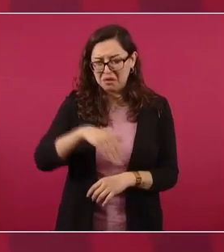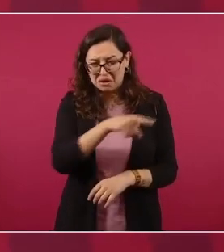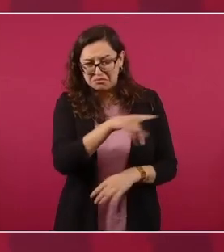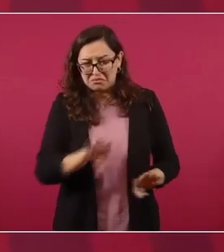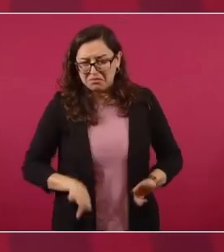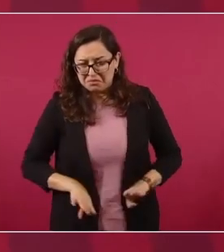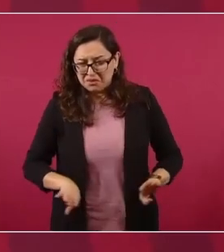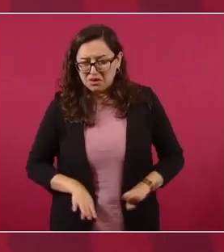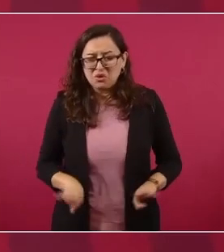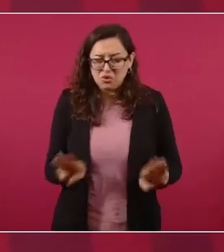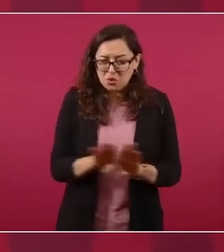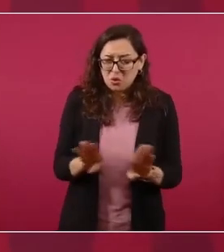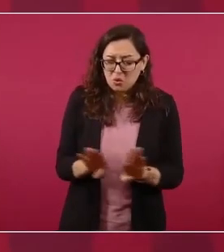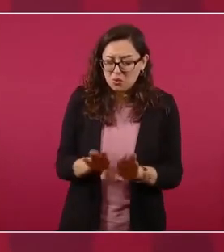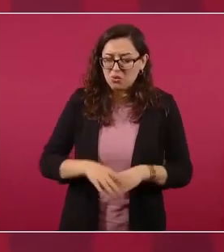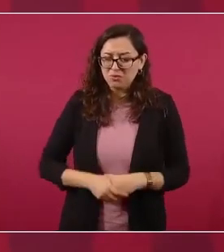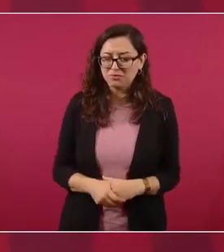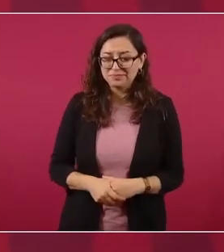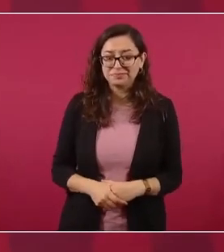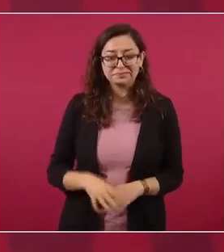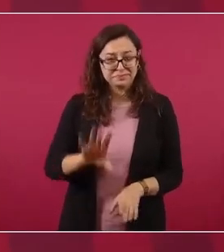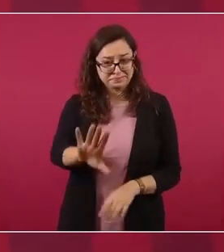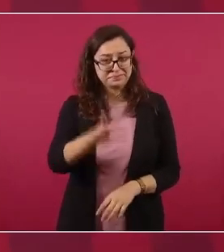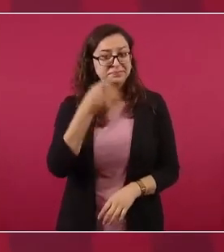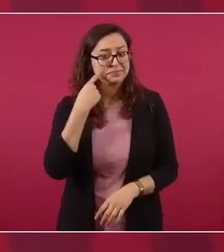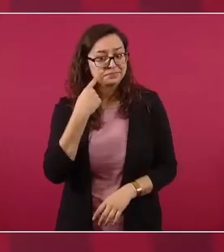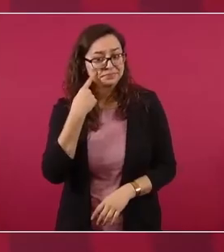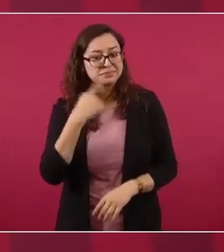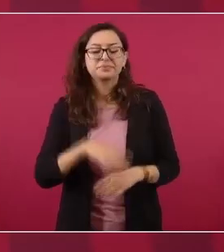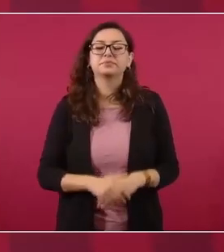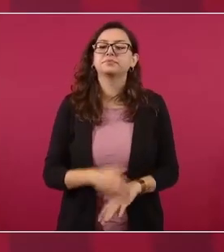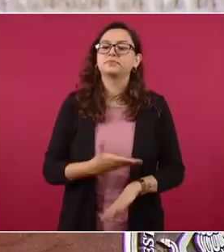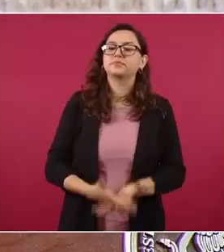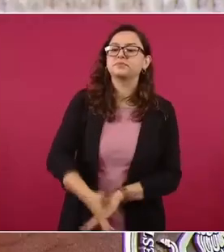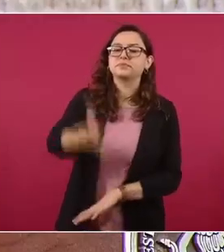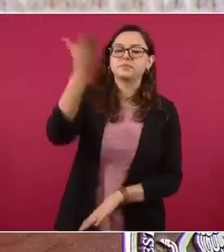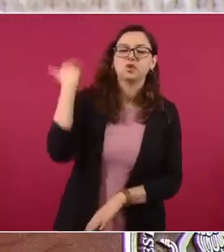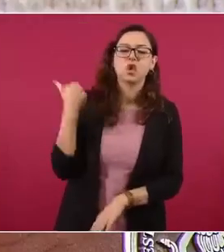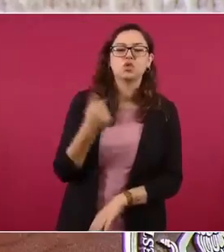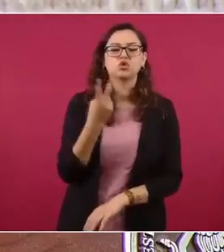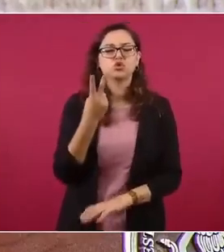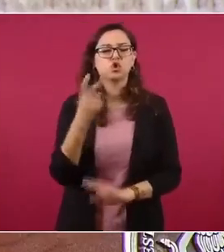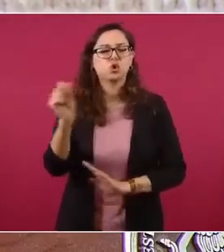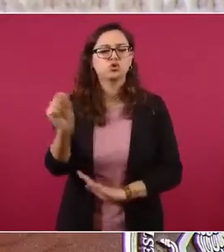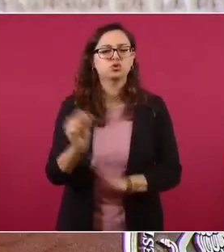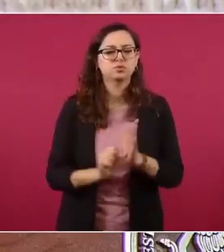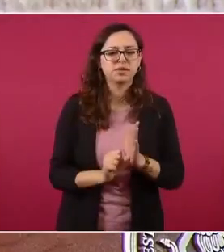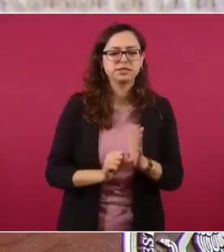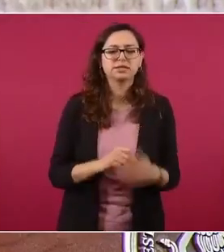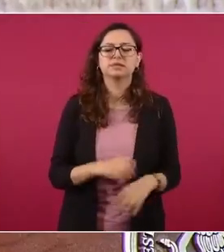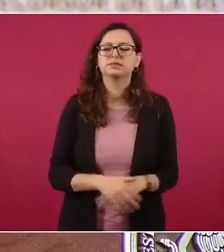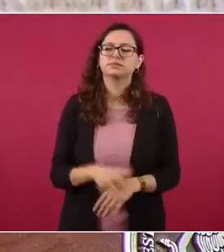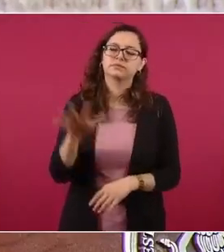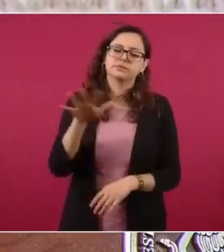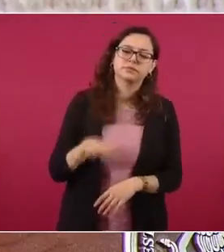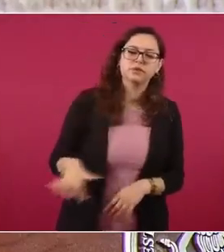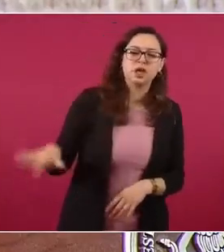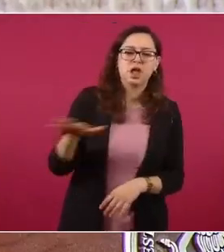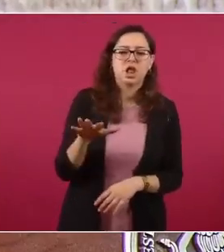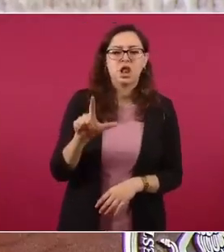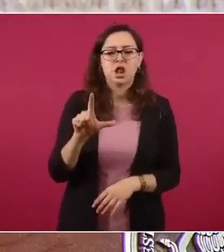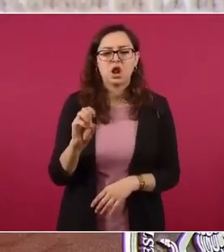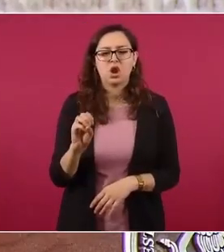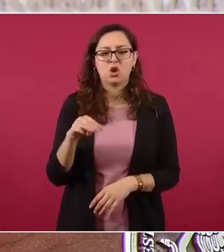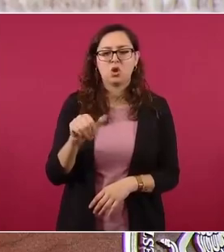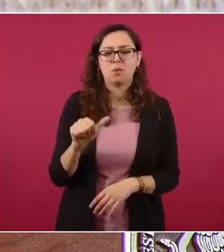Me tocó ir hace como dos o tres meses por allá, por las lomas y en las casas. Yo estoy con el